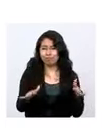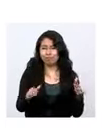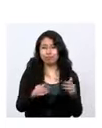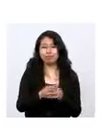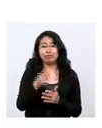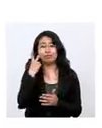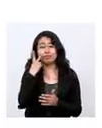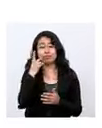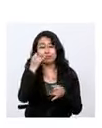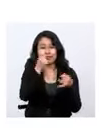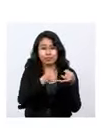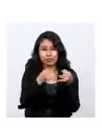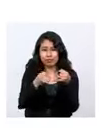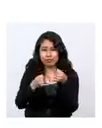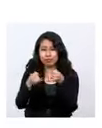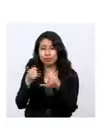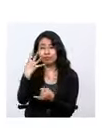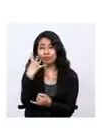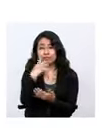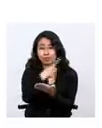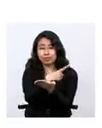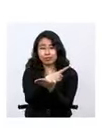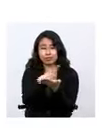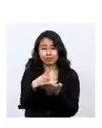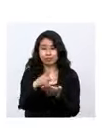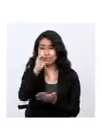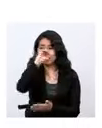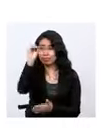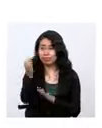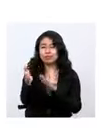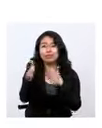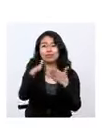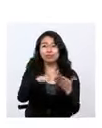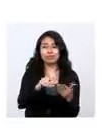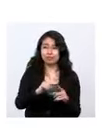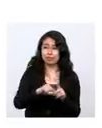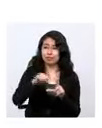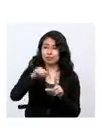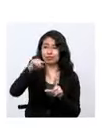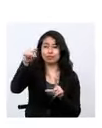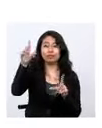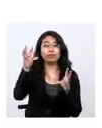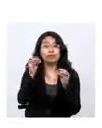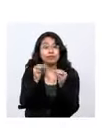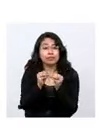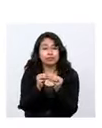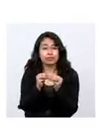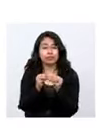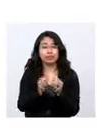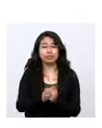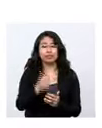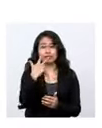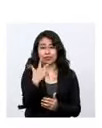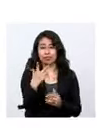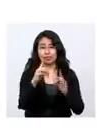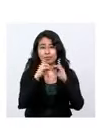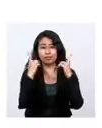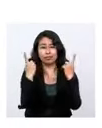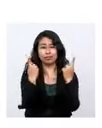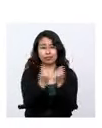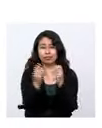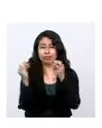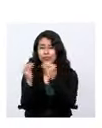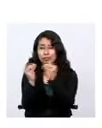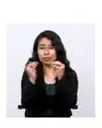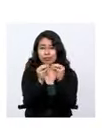observa que durante las últimas cuatro semanas, la tasa de letalidad está en aumento. Esto es debido a que los tres departamentos con mayor